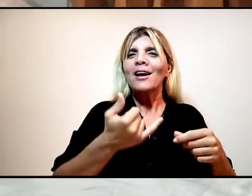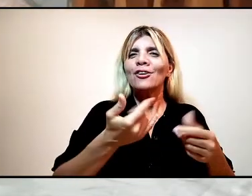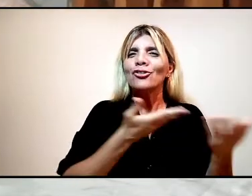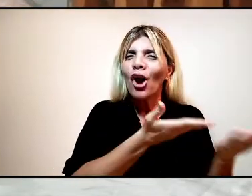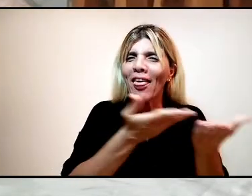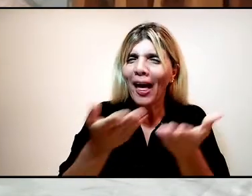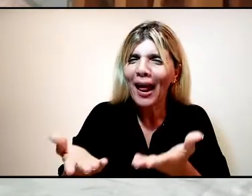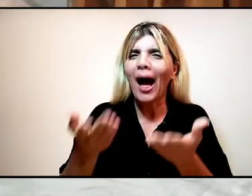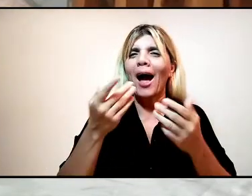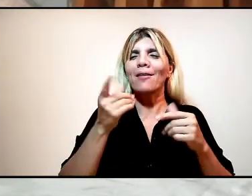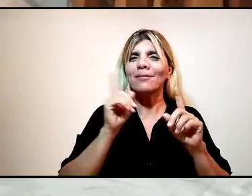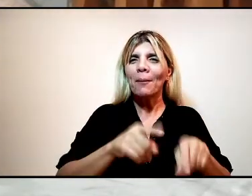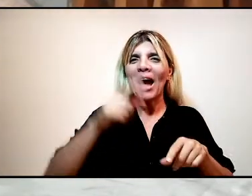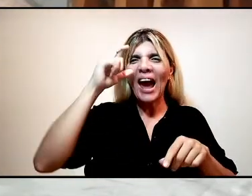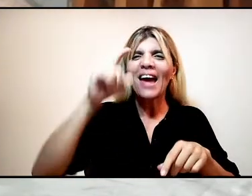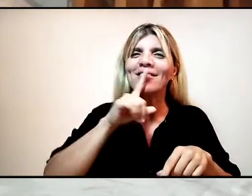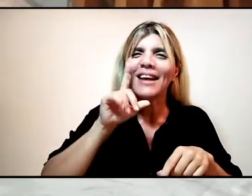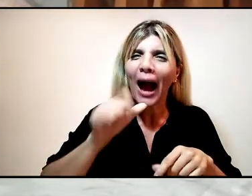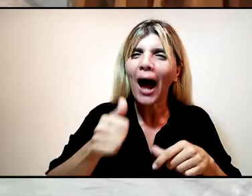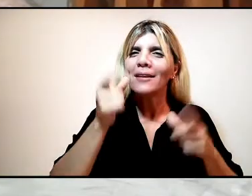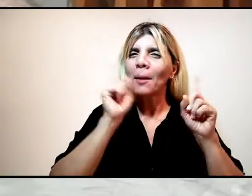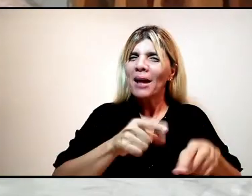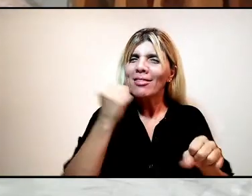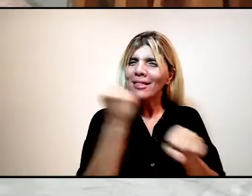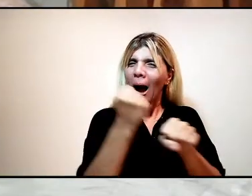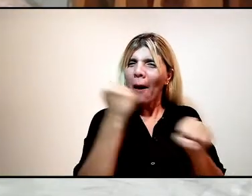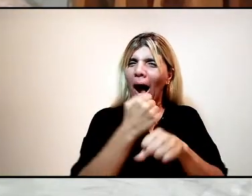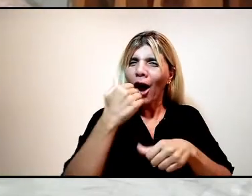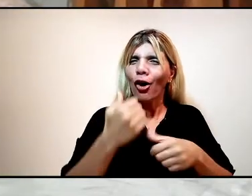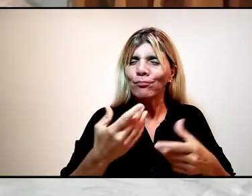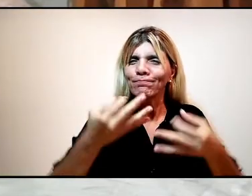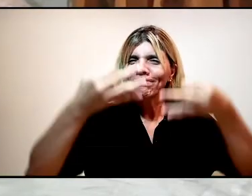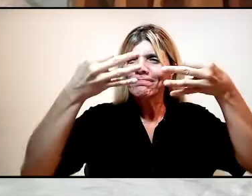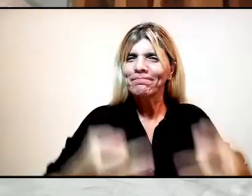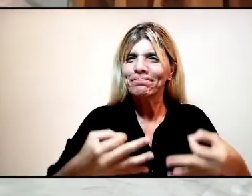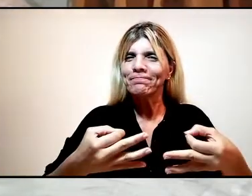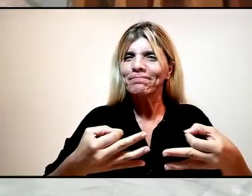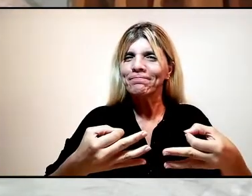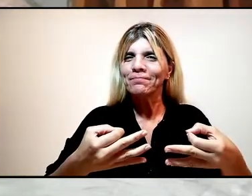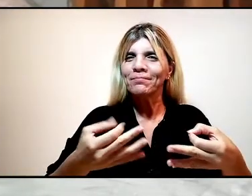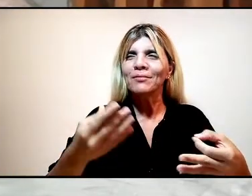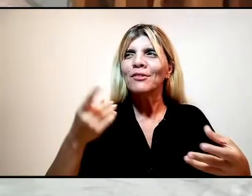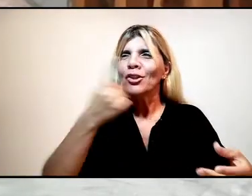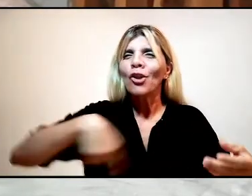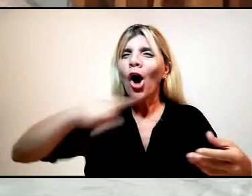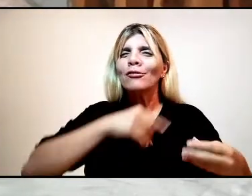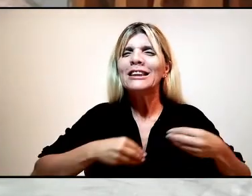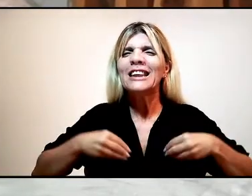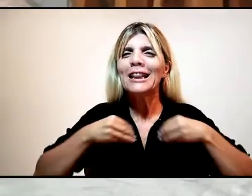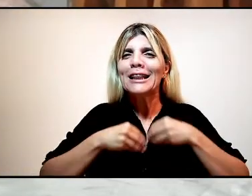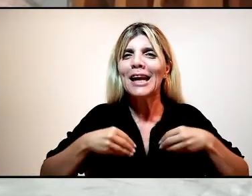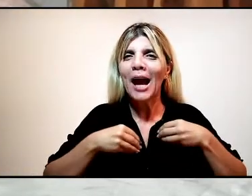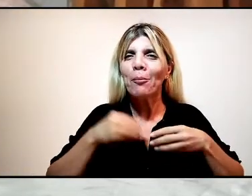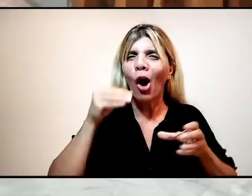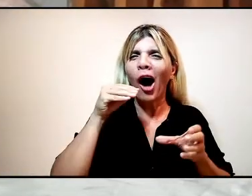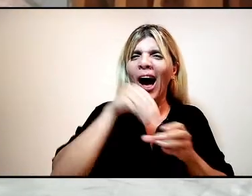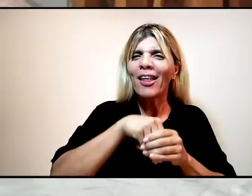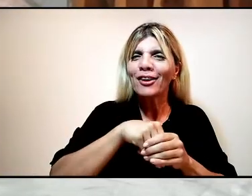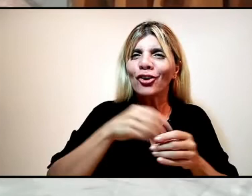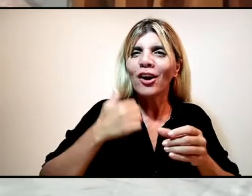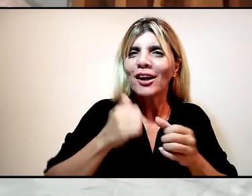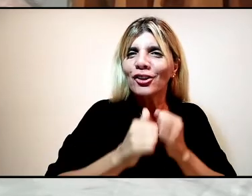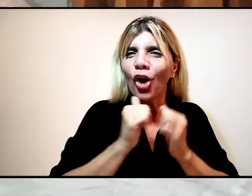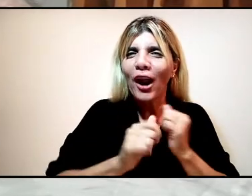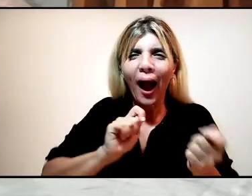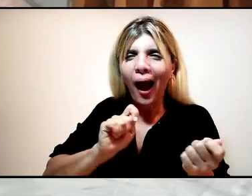ética y fundamentalmente a la dignidad por el trabajo. Sentíamos que queríamos formar parte de la